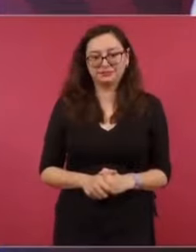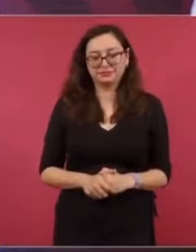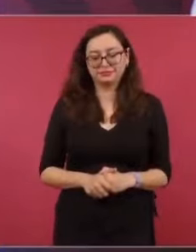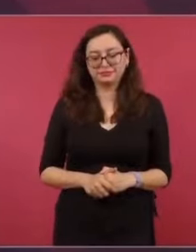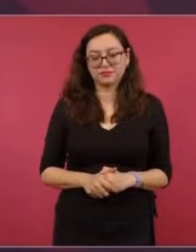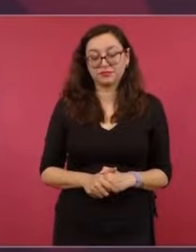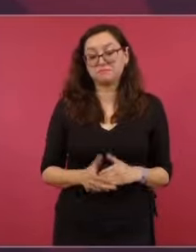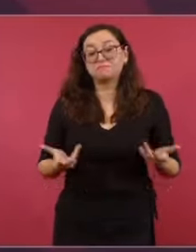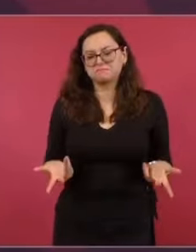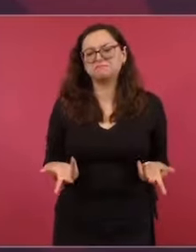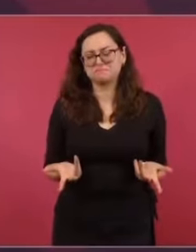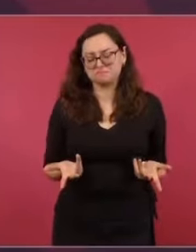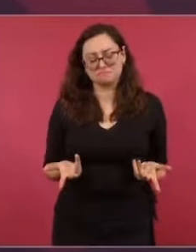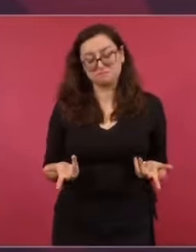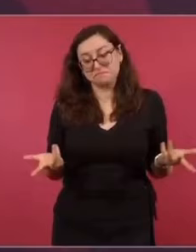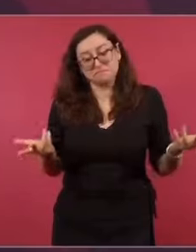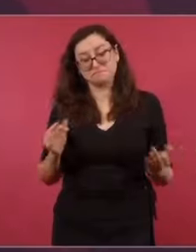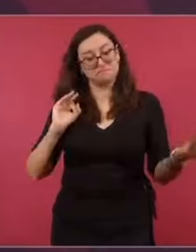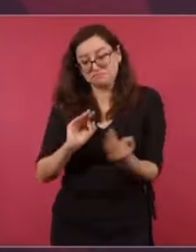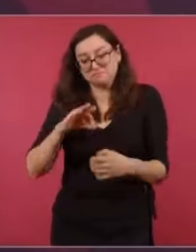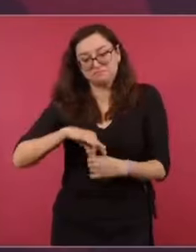Entonces, hay que entender eso también.